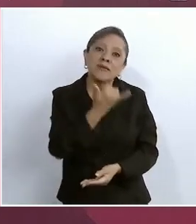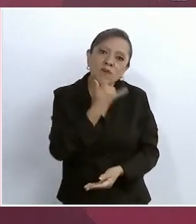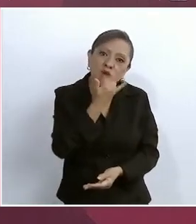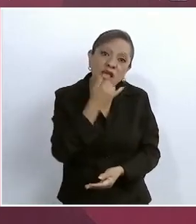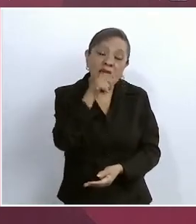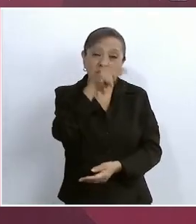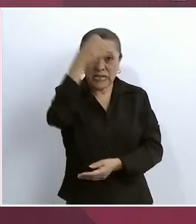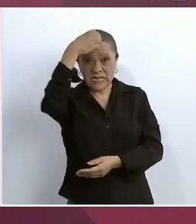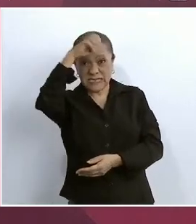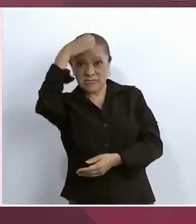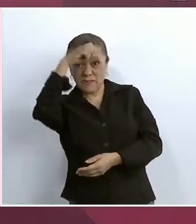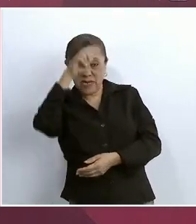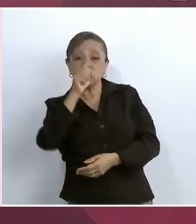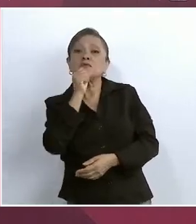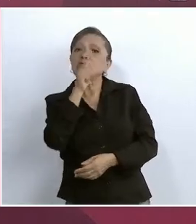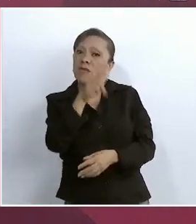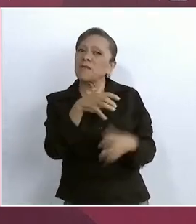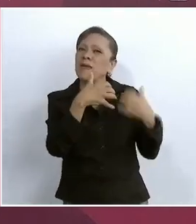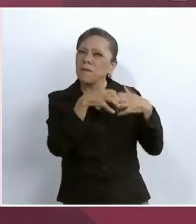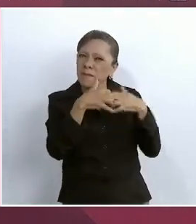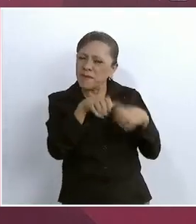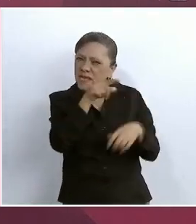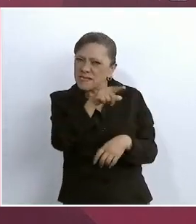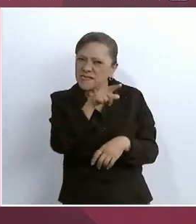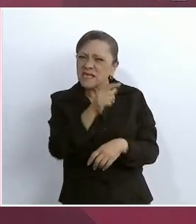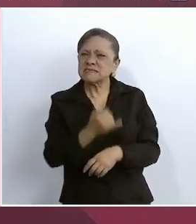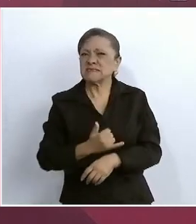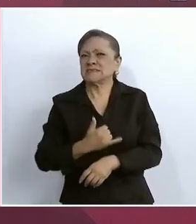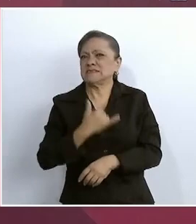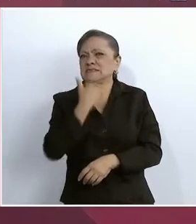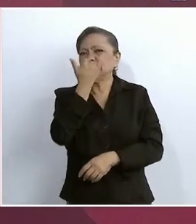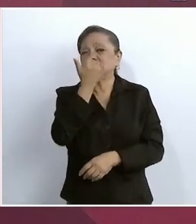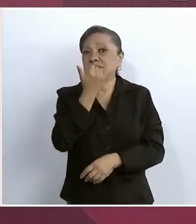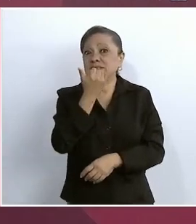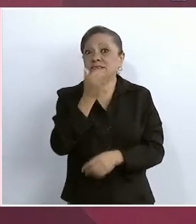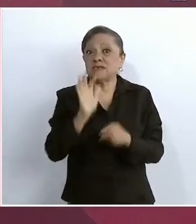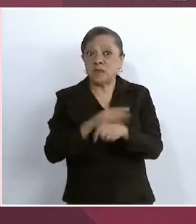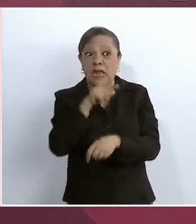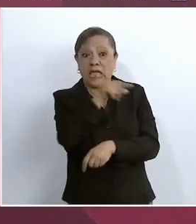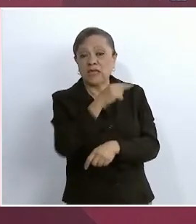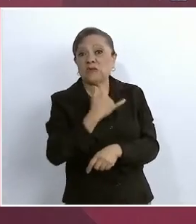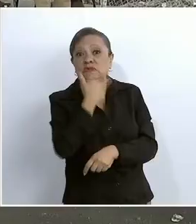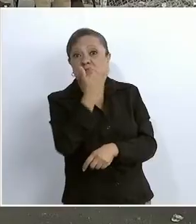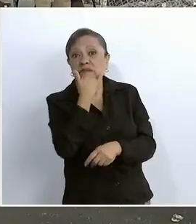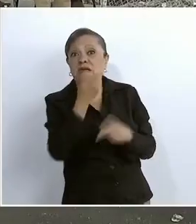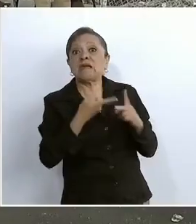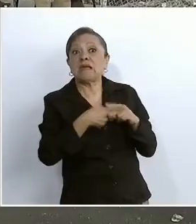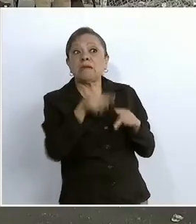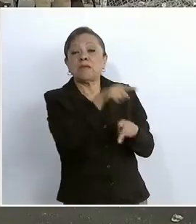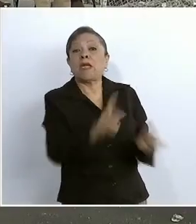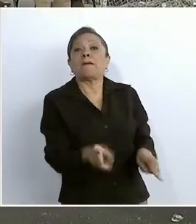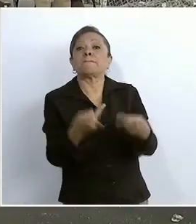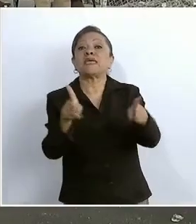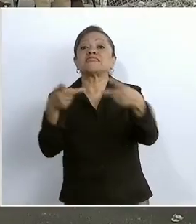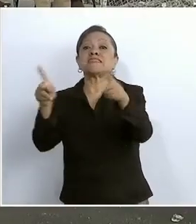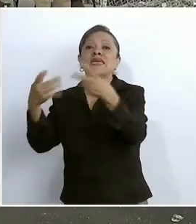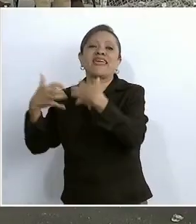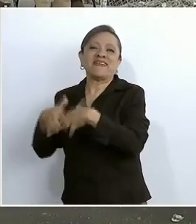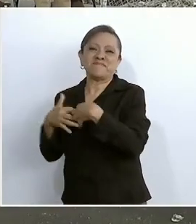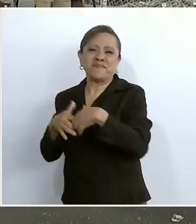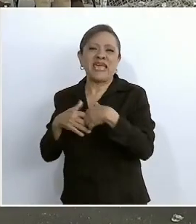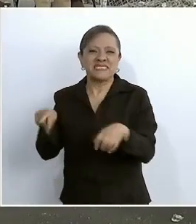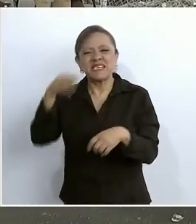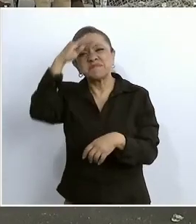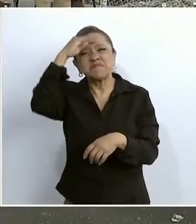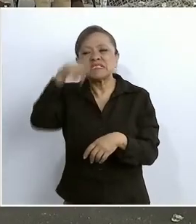incluso las empresas y empezaron a vender refinerías y